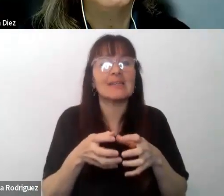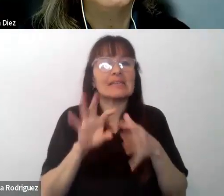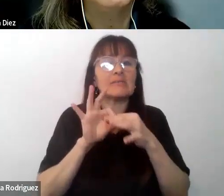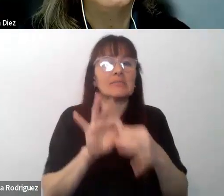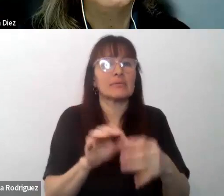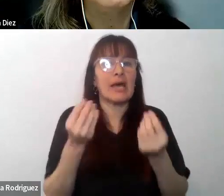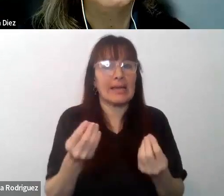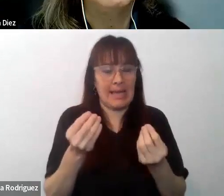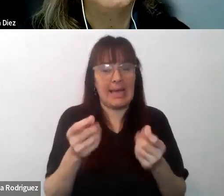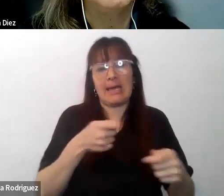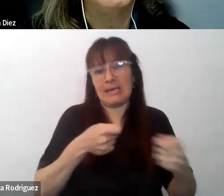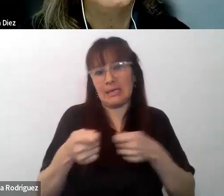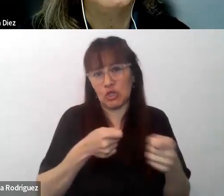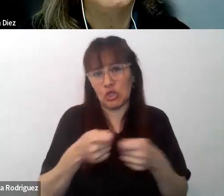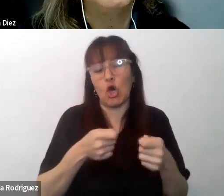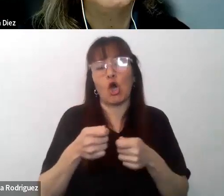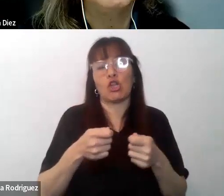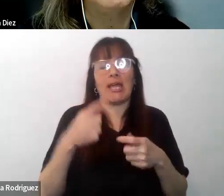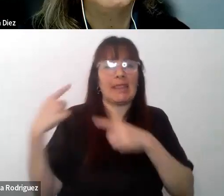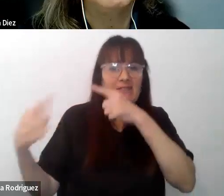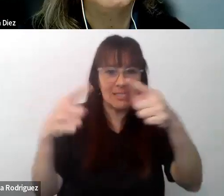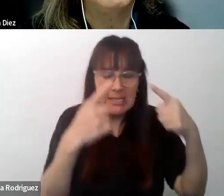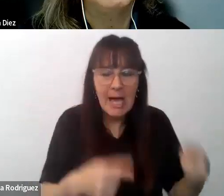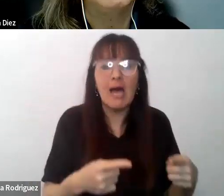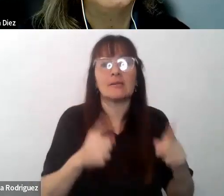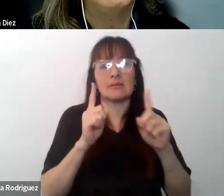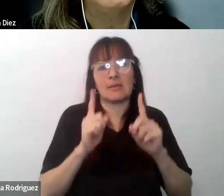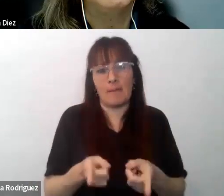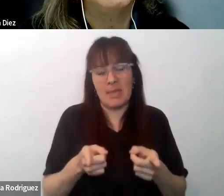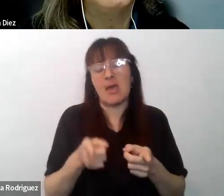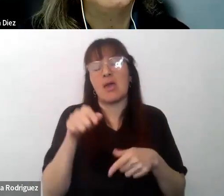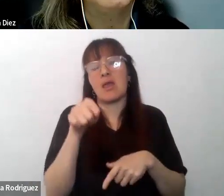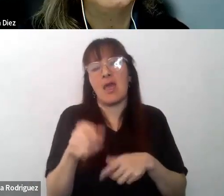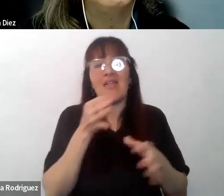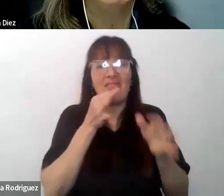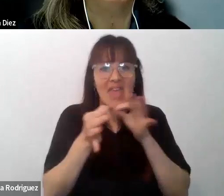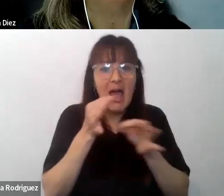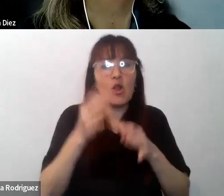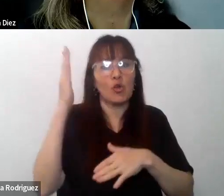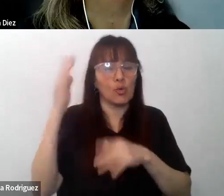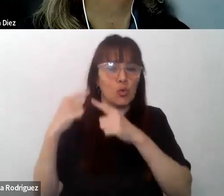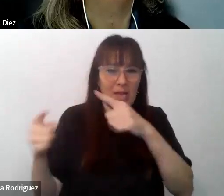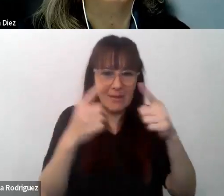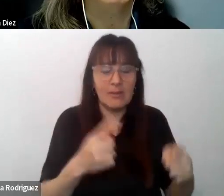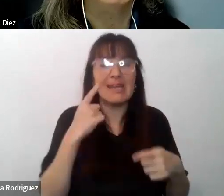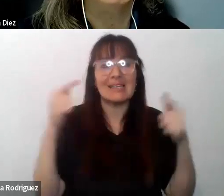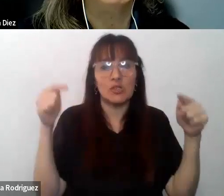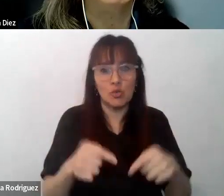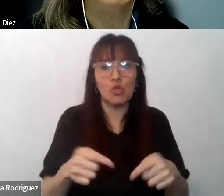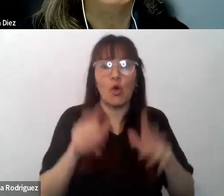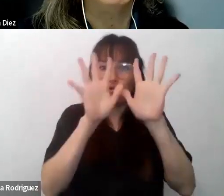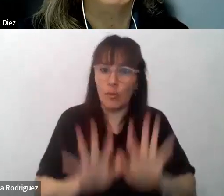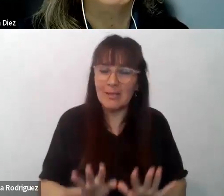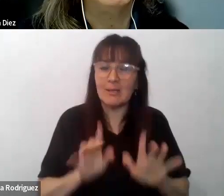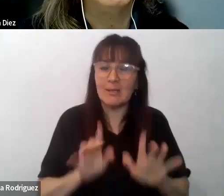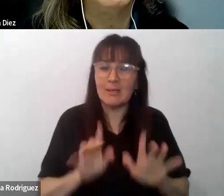a la gestión de las diversidades y a las acciones propiciatorias del diálogo intercultural en las instituciones formativas y en el seno